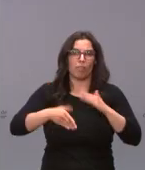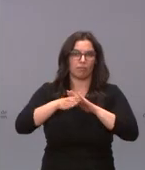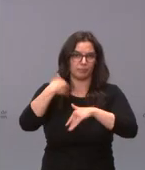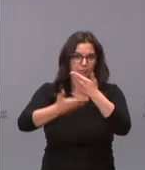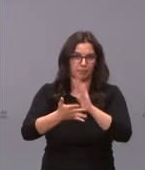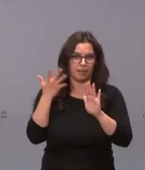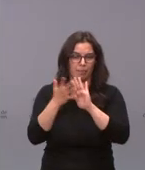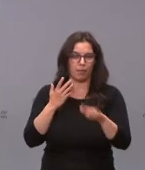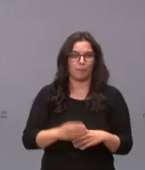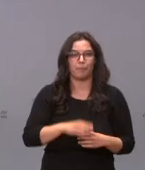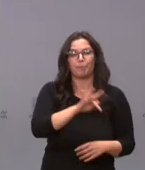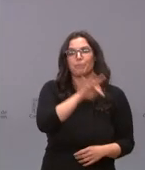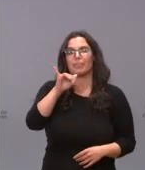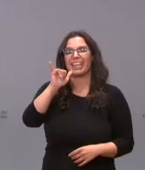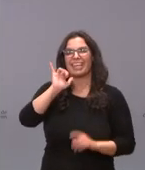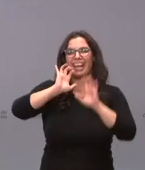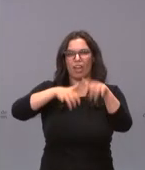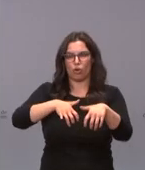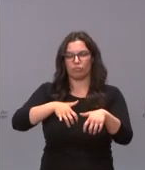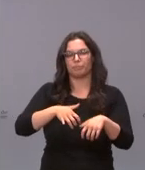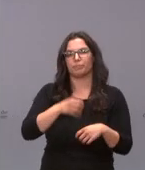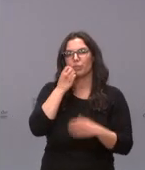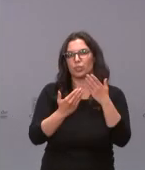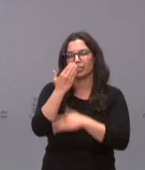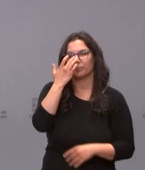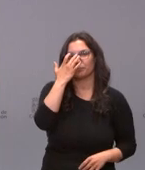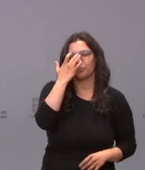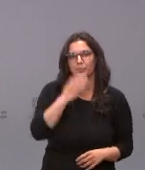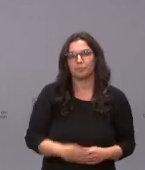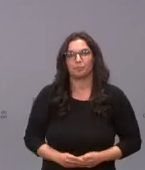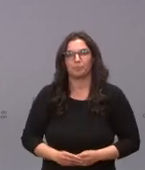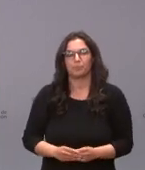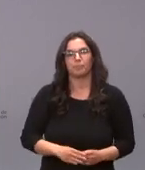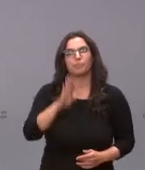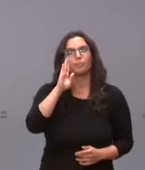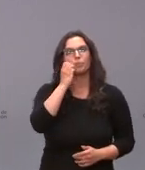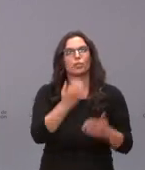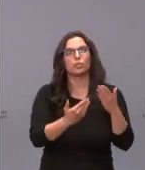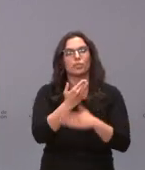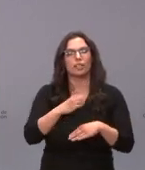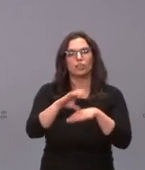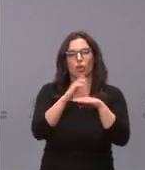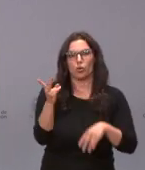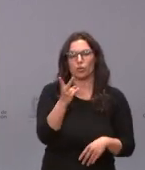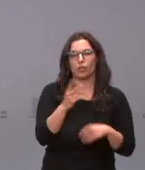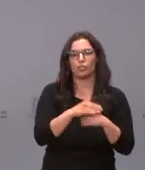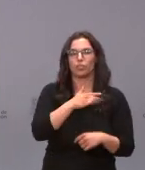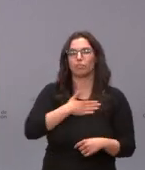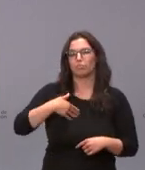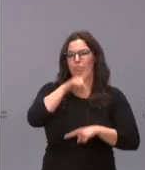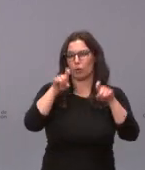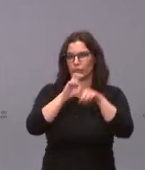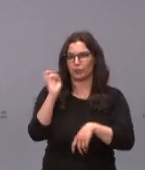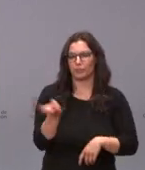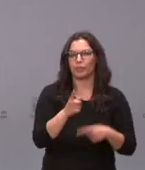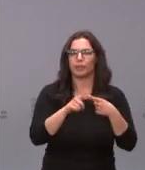continuamos continuamos con Ileón Elizabeth Alba buenos días hola buenos días consejeros yo tenía varias preguntas primero quería